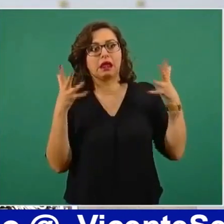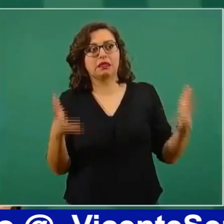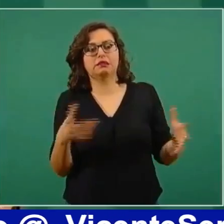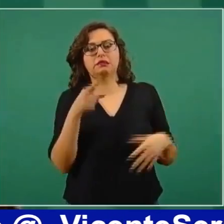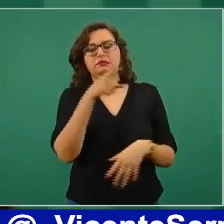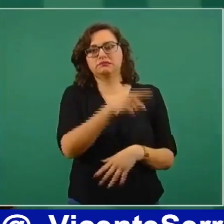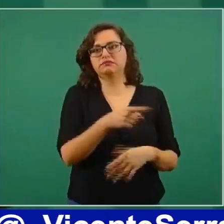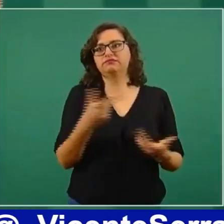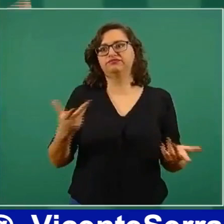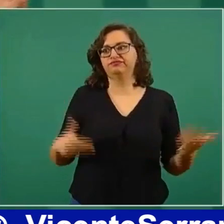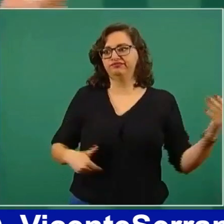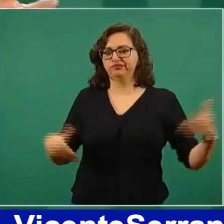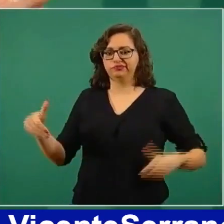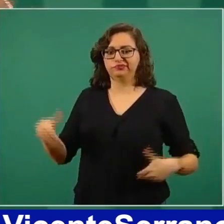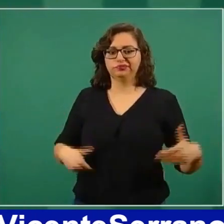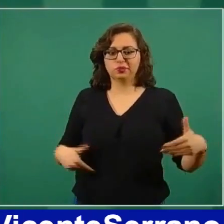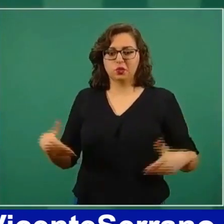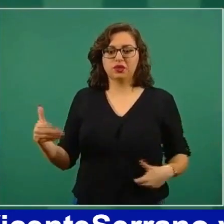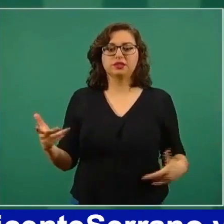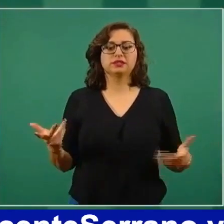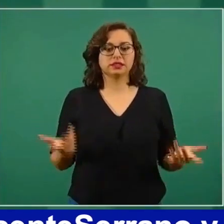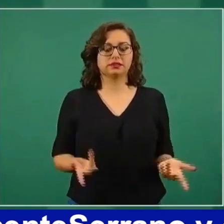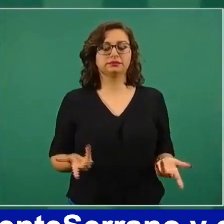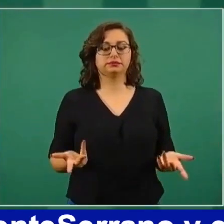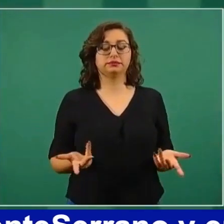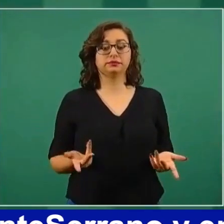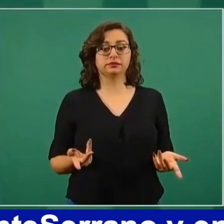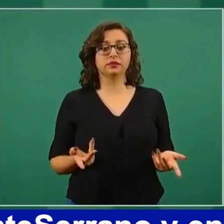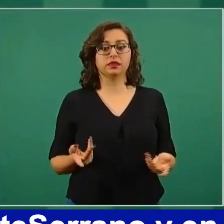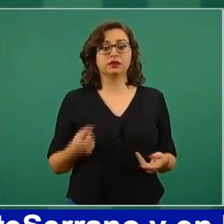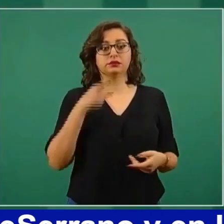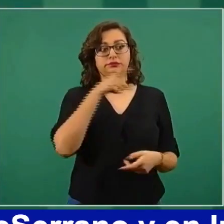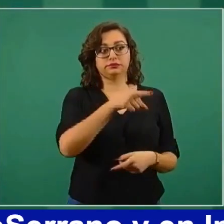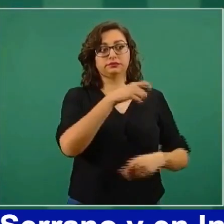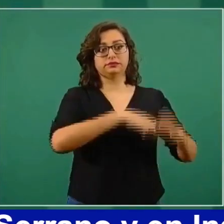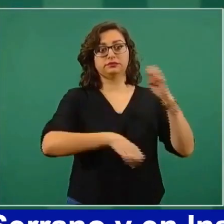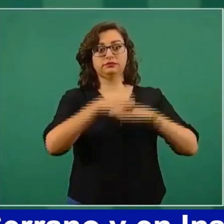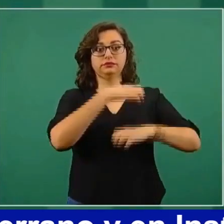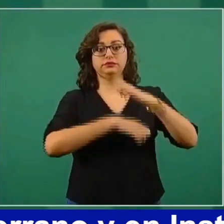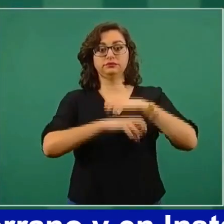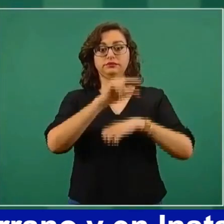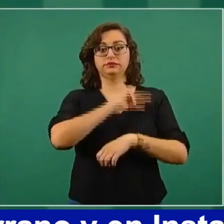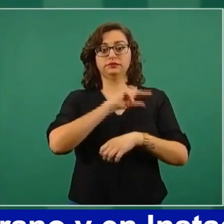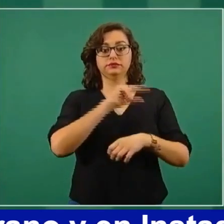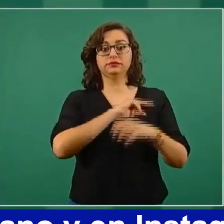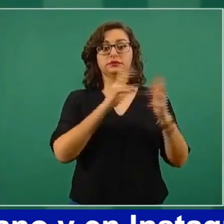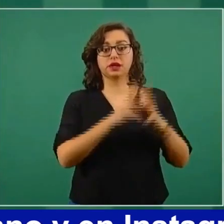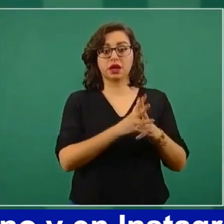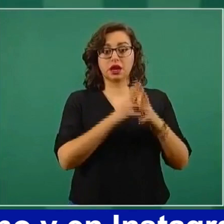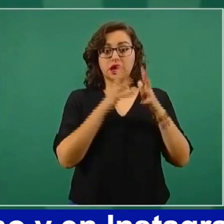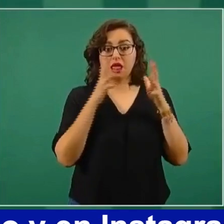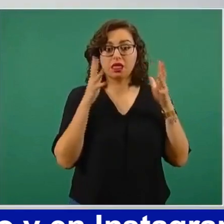Ahora, lo que se está haciendo, imagínense, construir presas